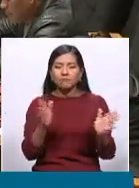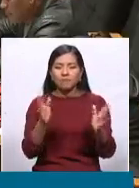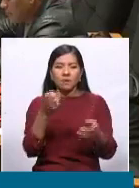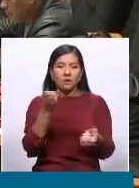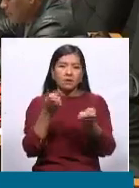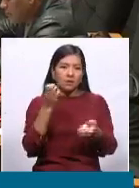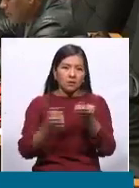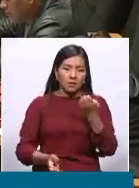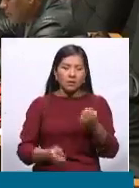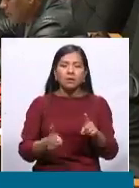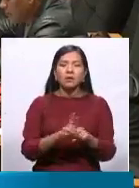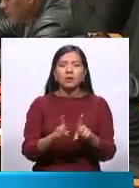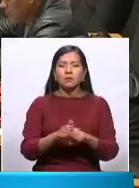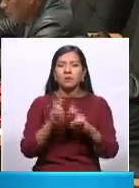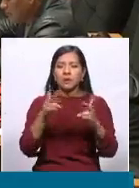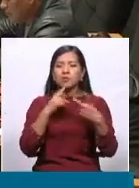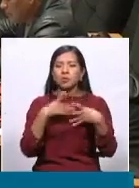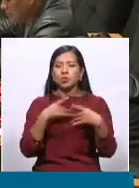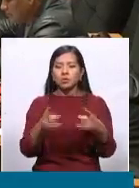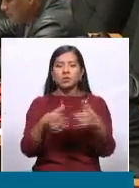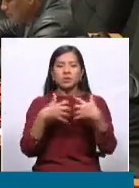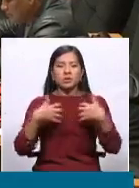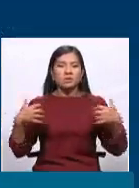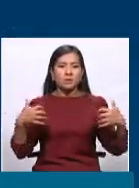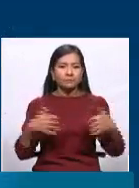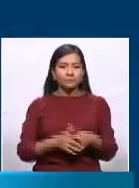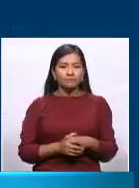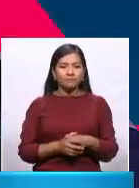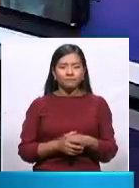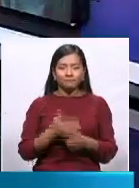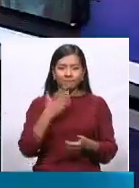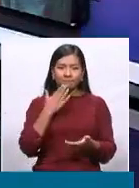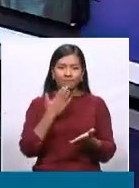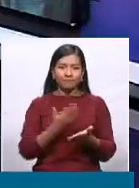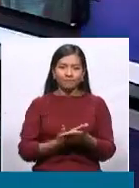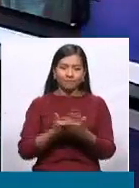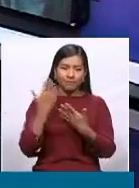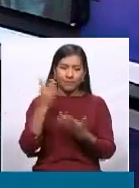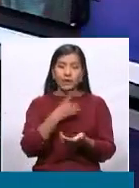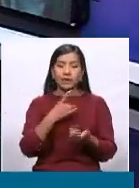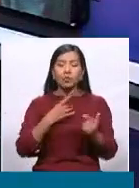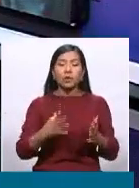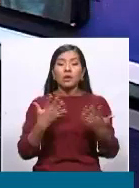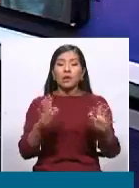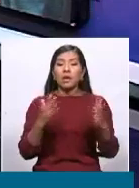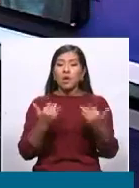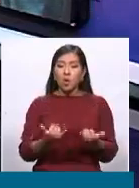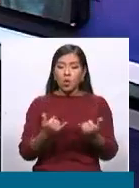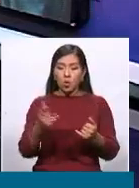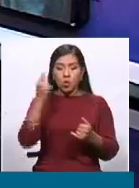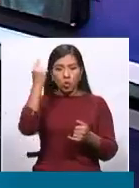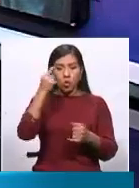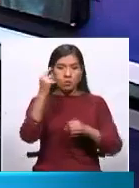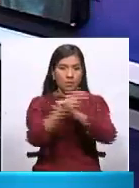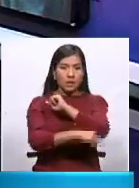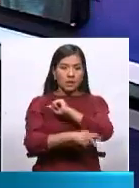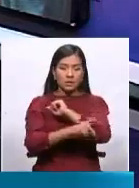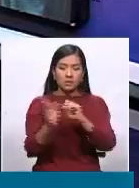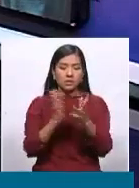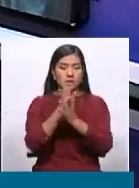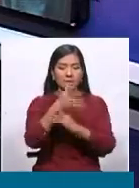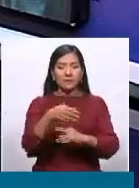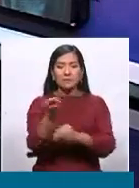también van por el tema del separatismo bien diputado hoy el gobierno nacional a través del ministro de